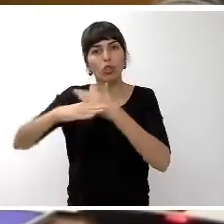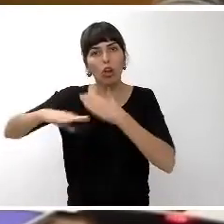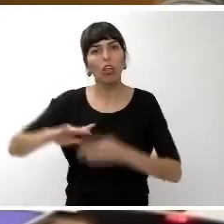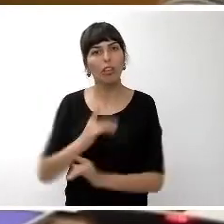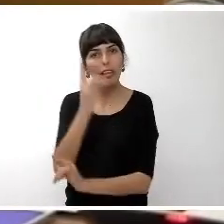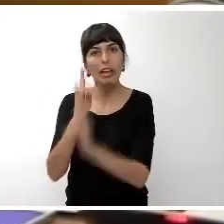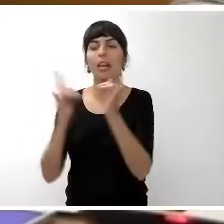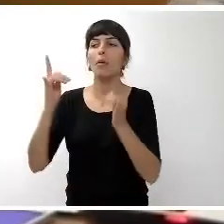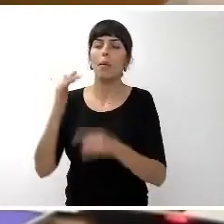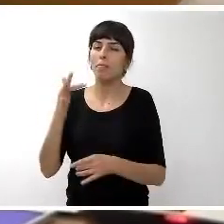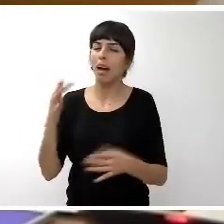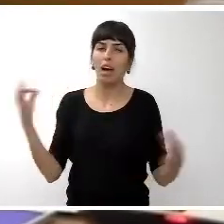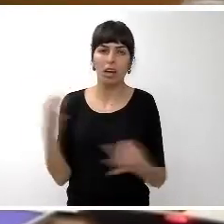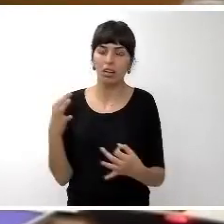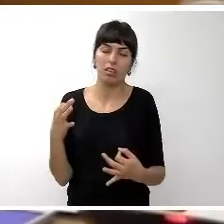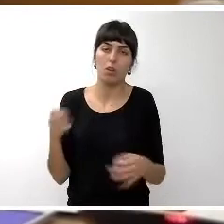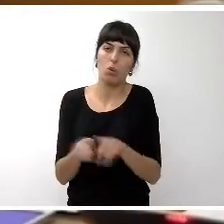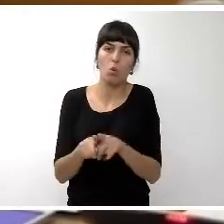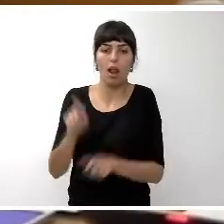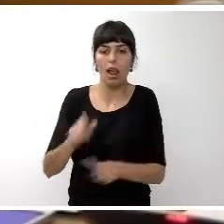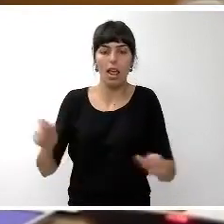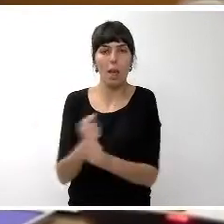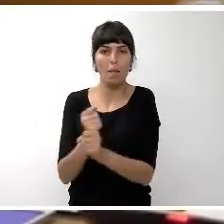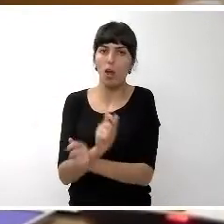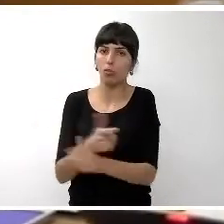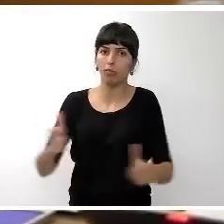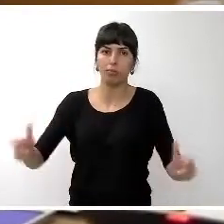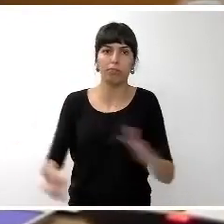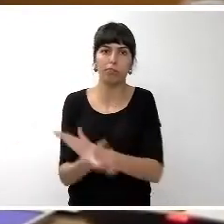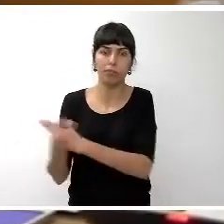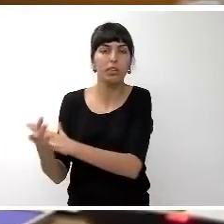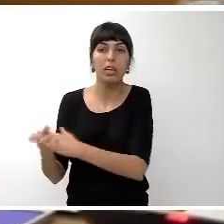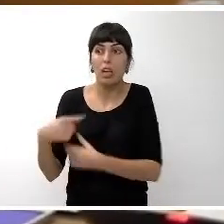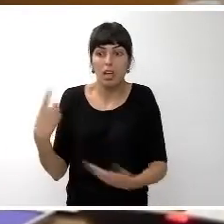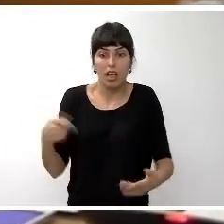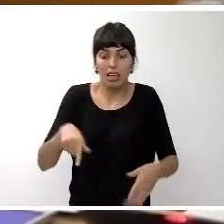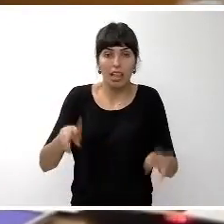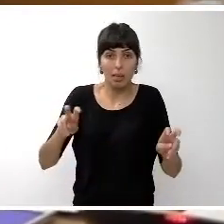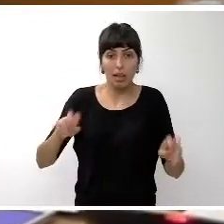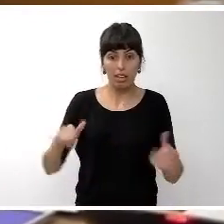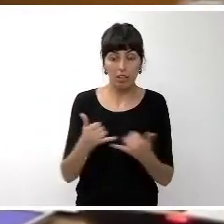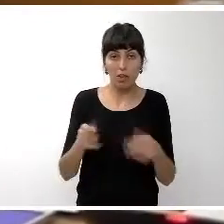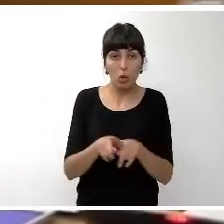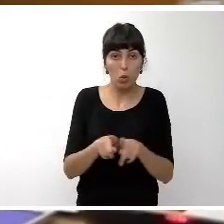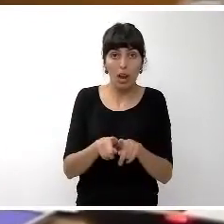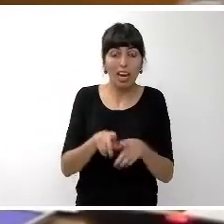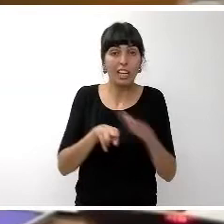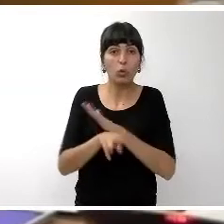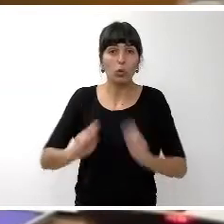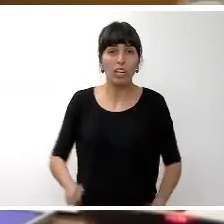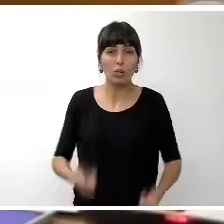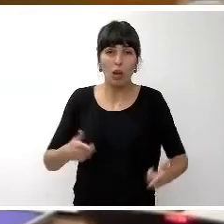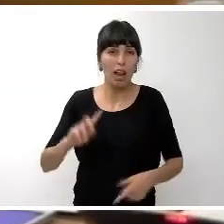generador de empleo que tenga en cuenta que el territorio de Tenerife es en efecto nuestro mayor recurso natural por su enorme riqueza